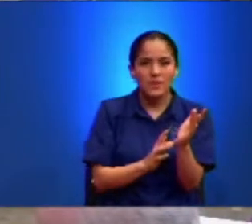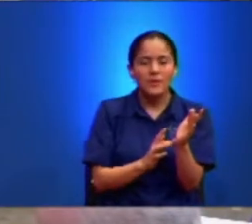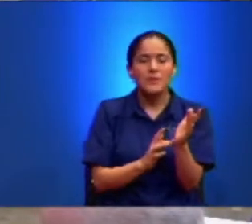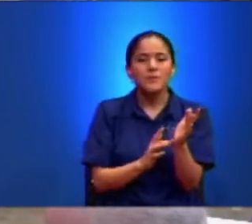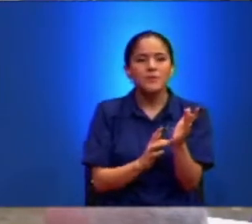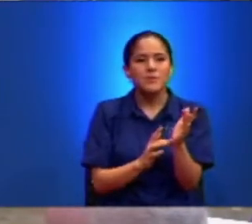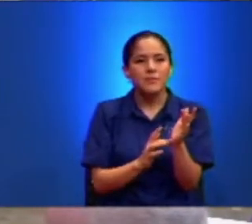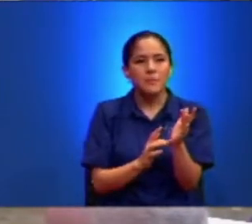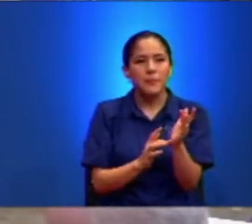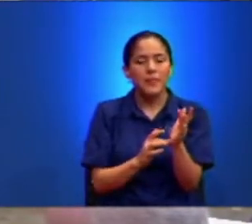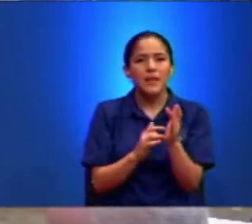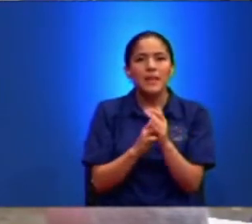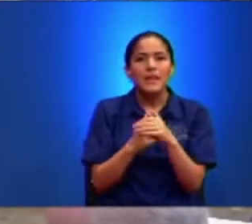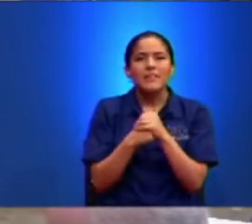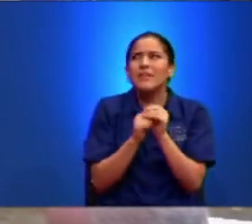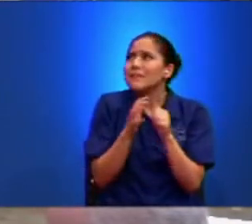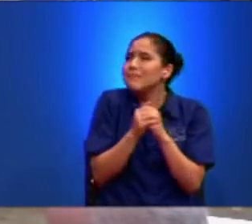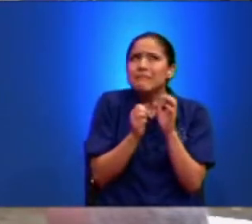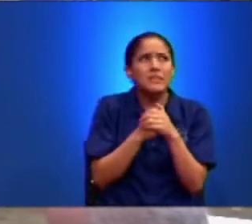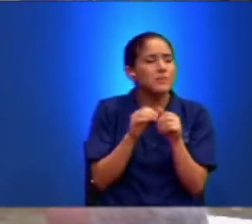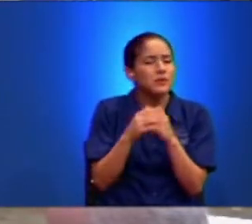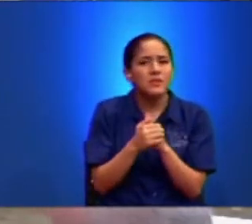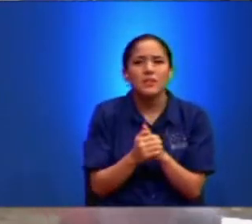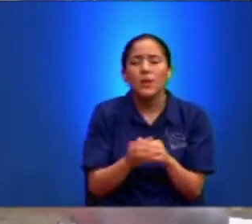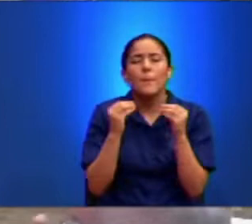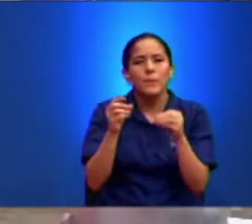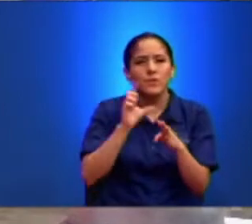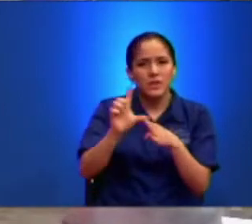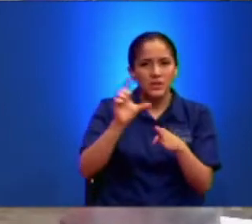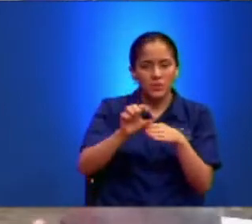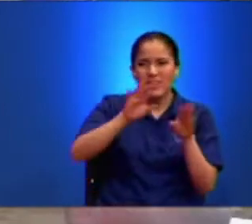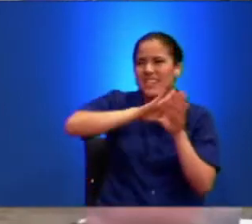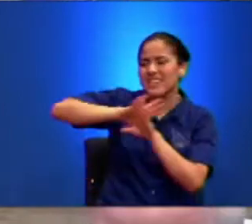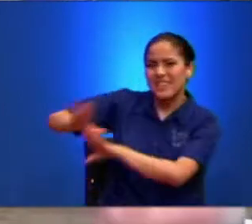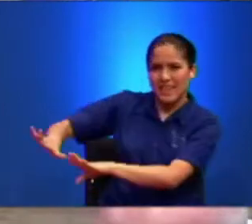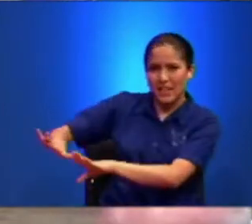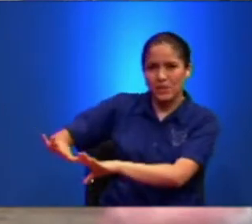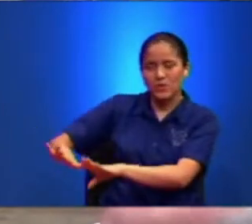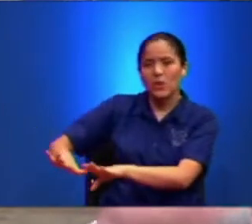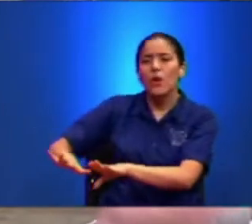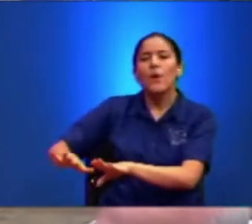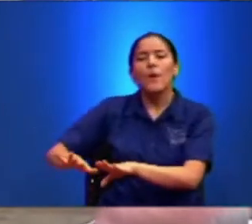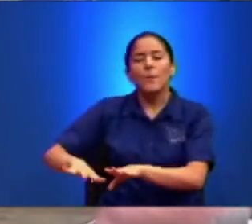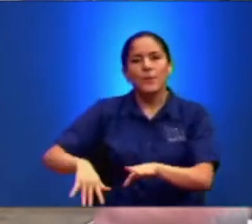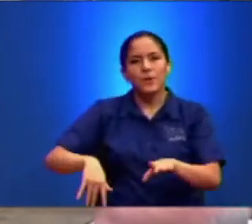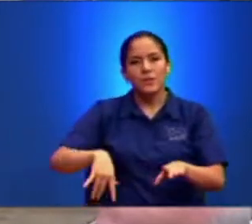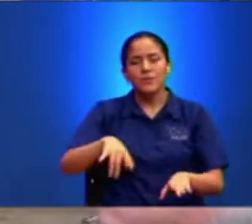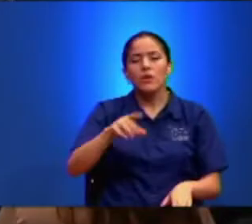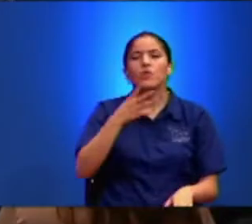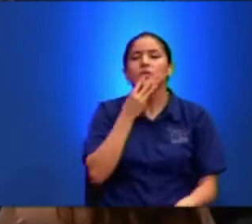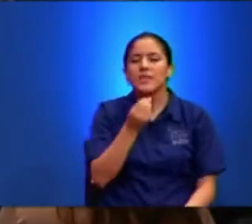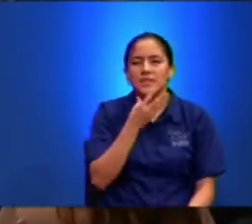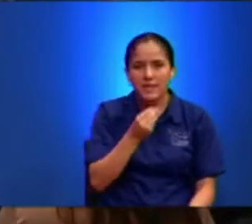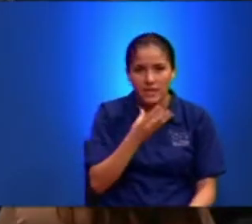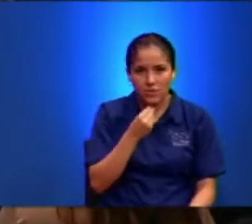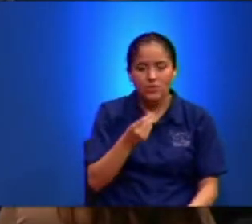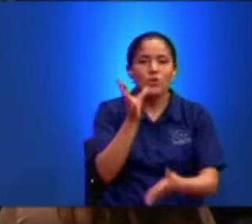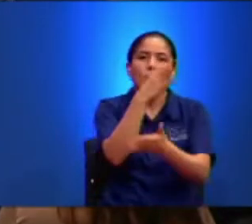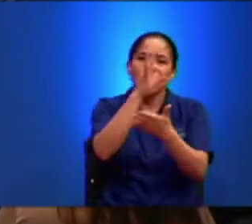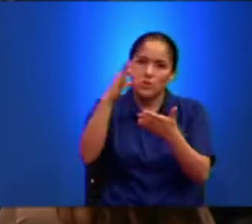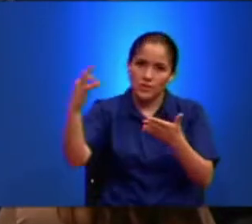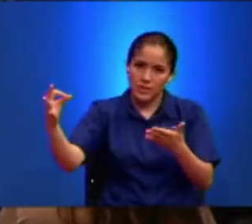Dale, dale Y ser rechazado Por los ancianos Los principales sacerdotes Y los escribas Para ahí